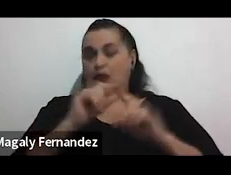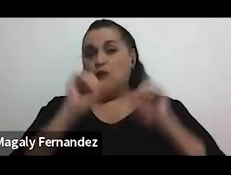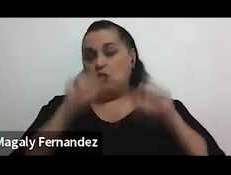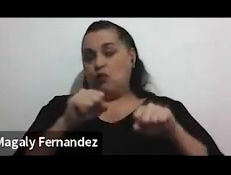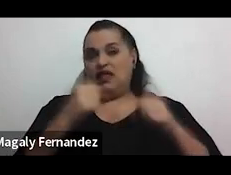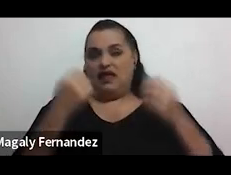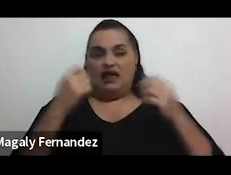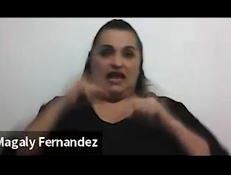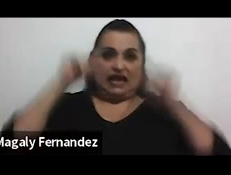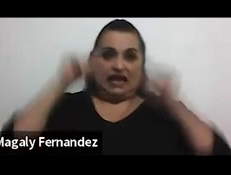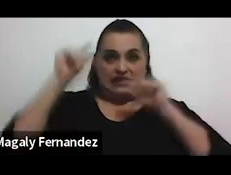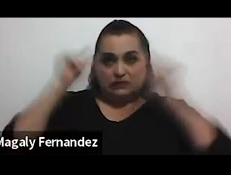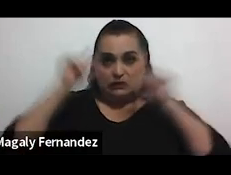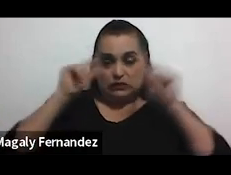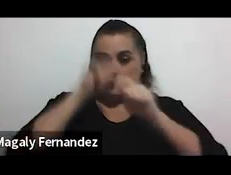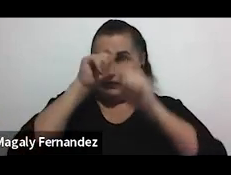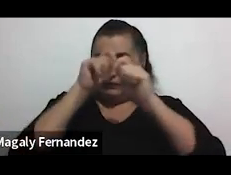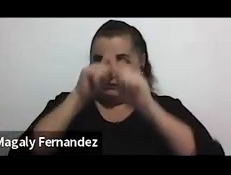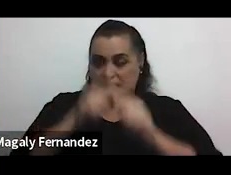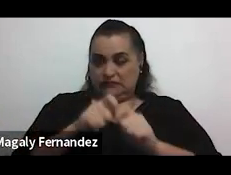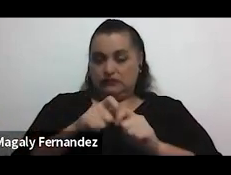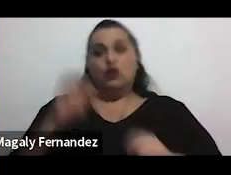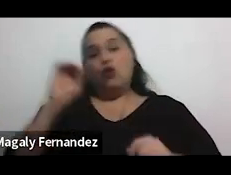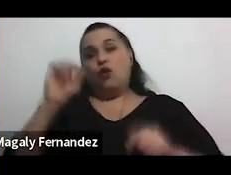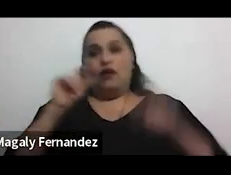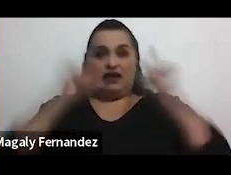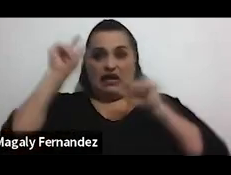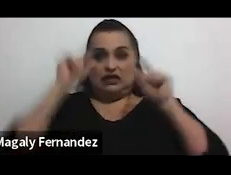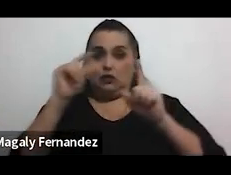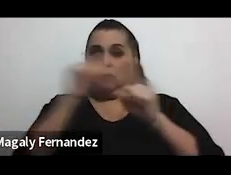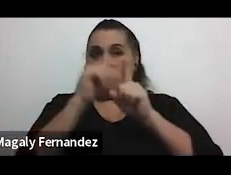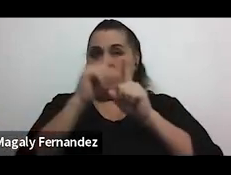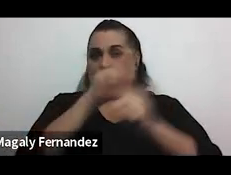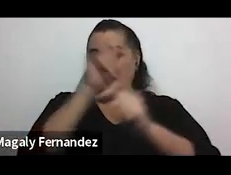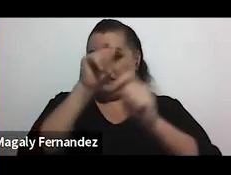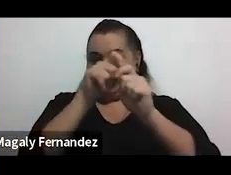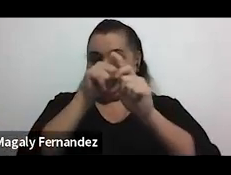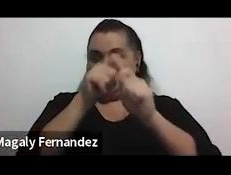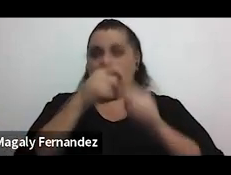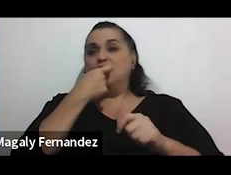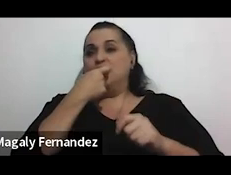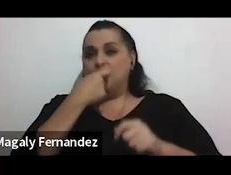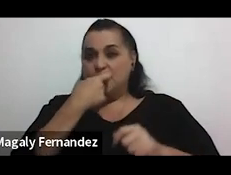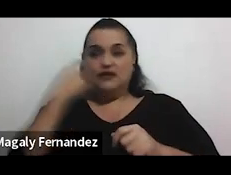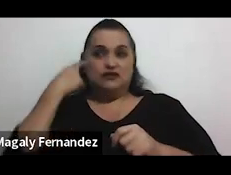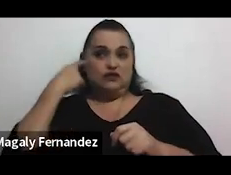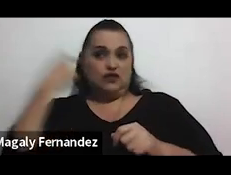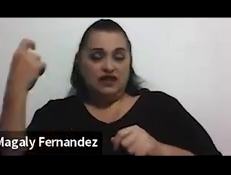más explícitas o incluso gestos, silbidos, sonidos,